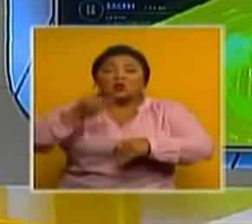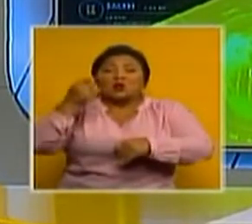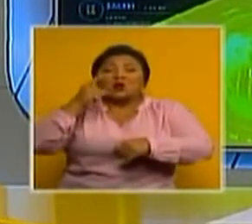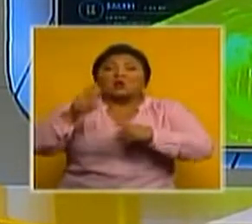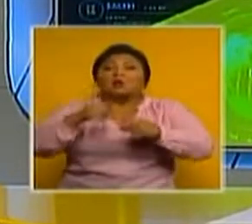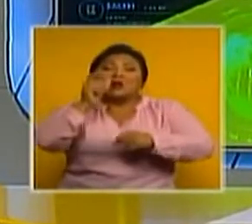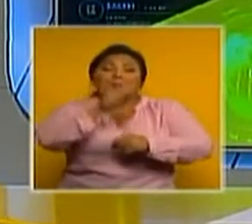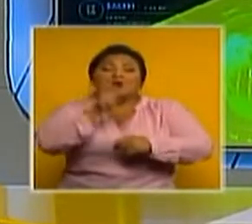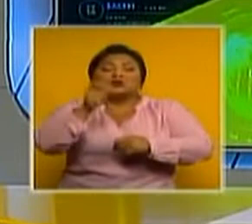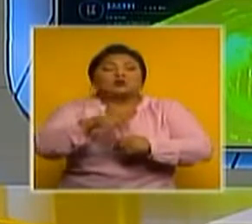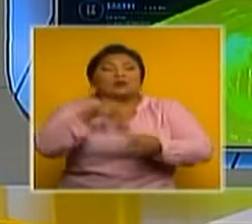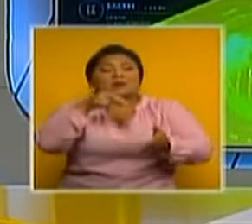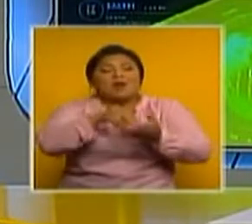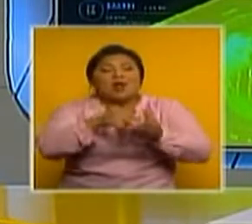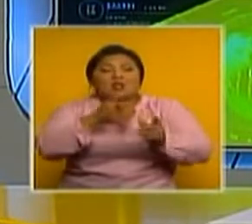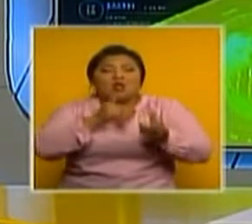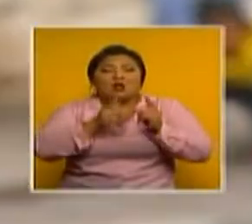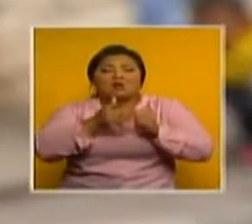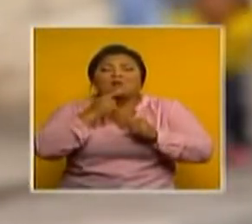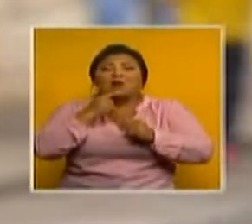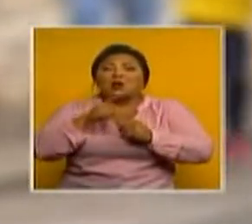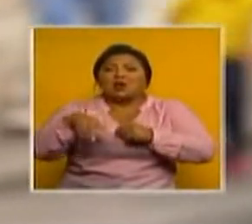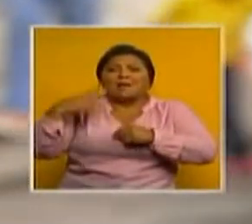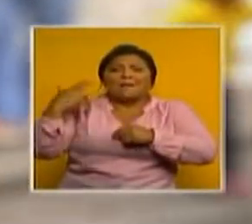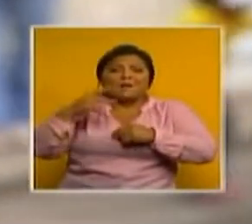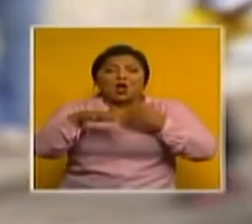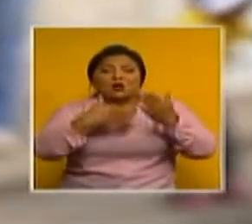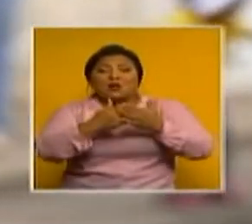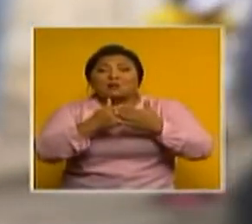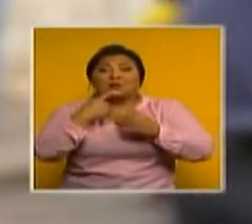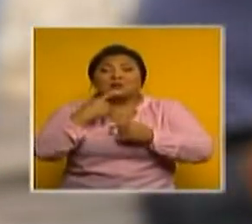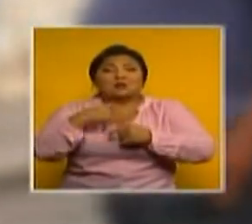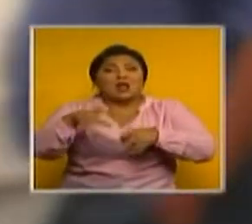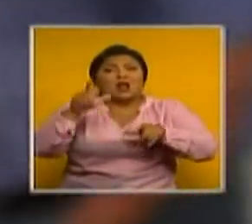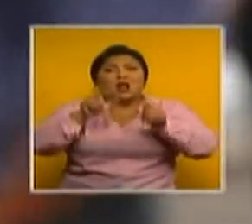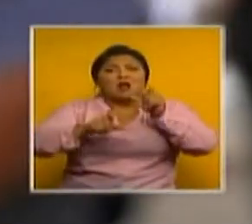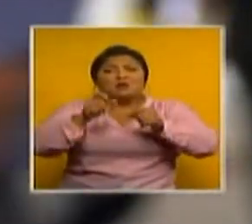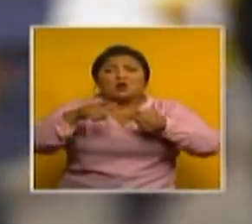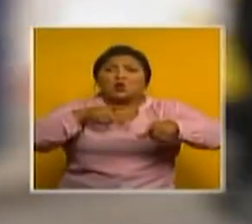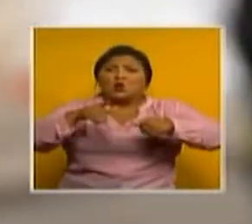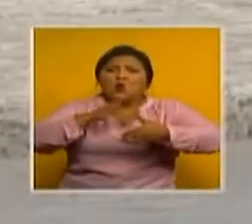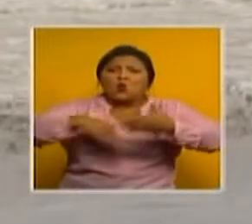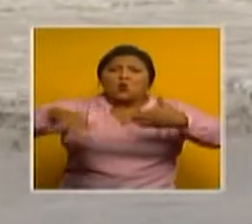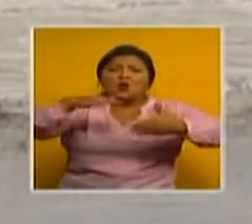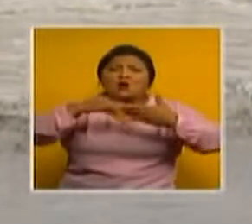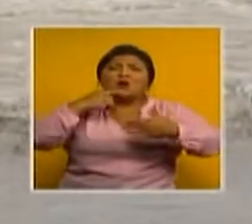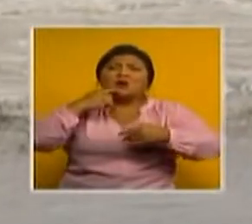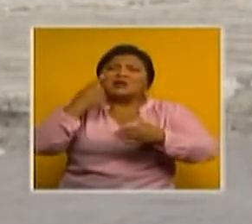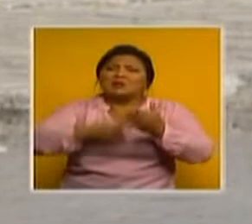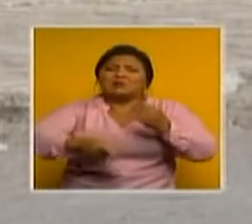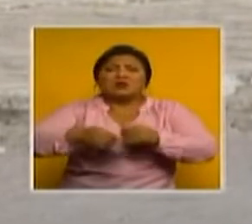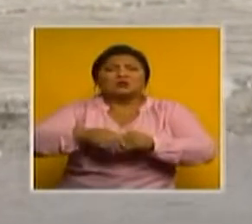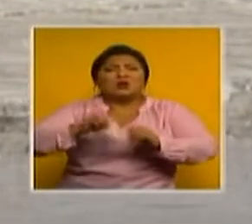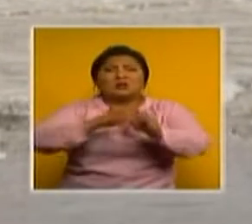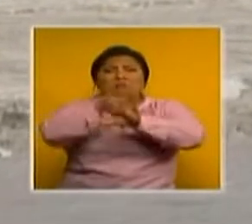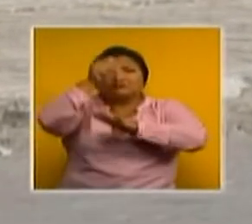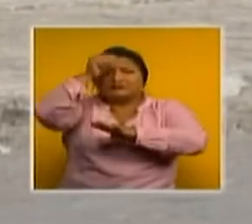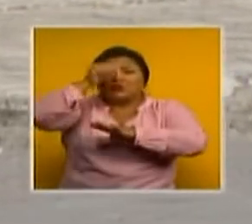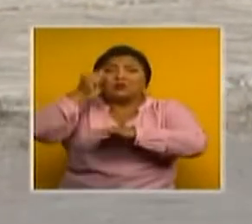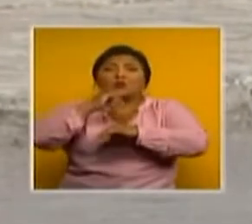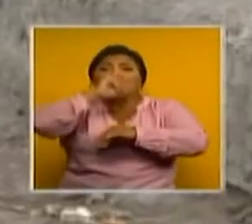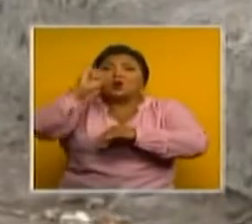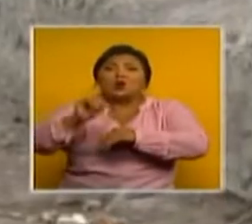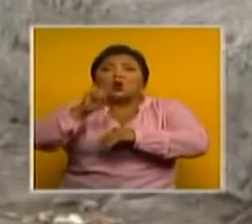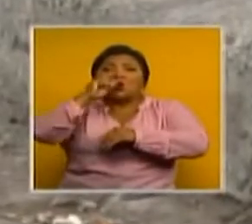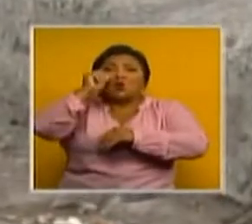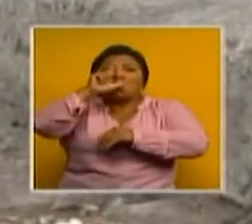olivaban en el área pública. La gente en la cooperativa Río Guayas aún comenta en lo que pasó la madrugada del domingo, cuando Julio Alfredo Aguayo